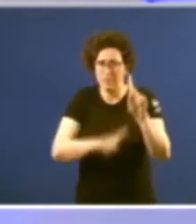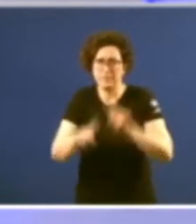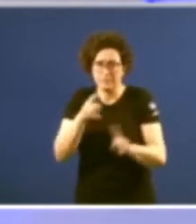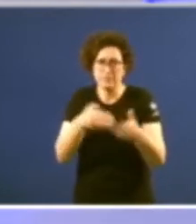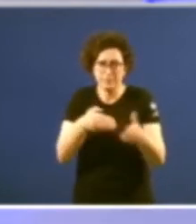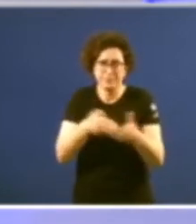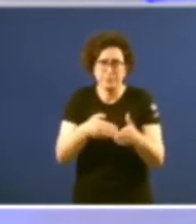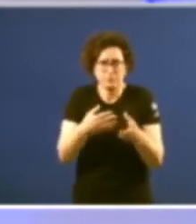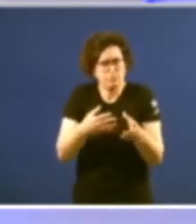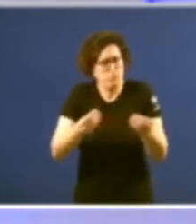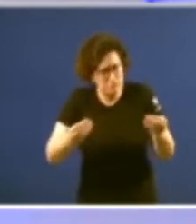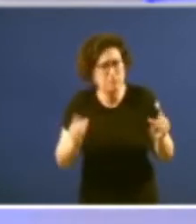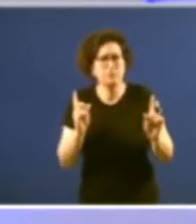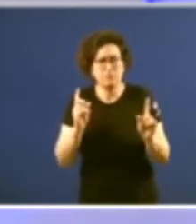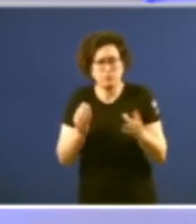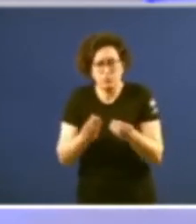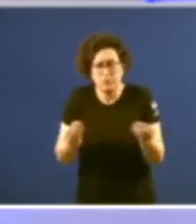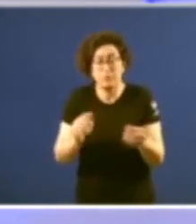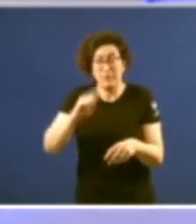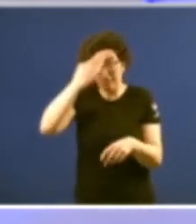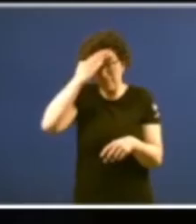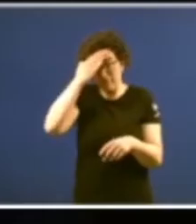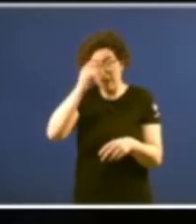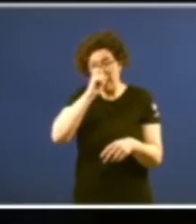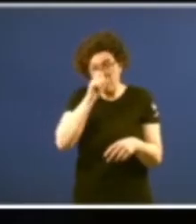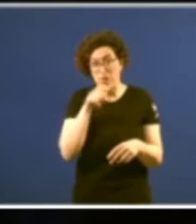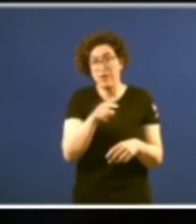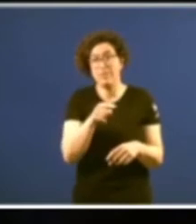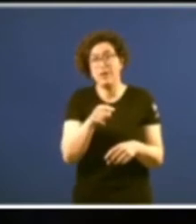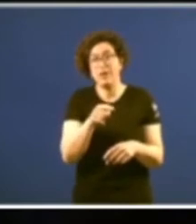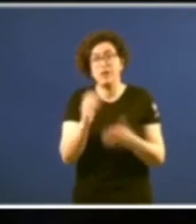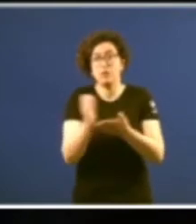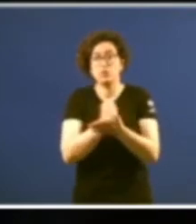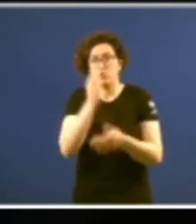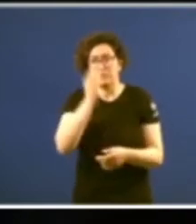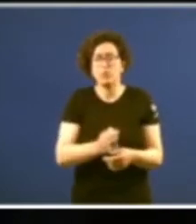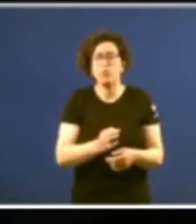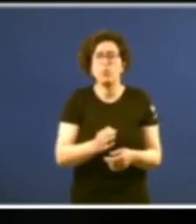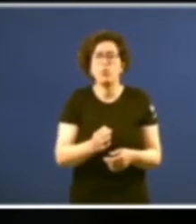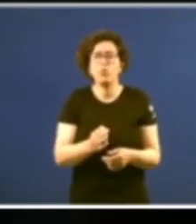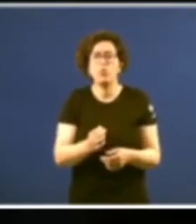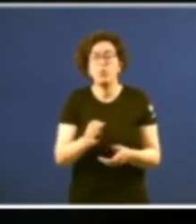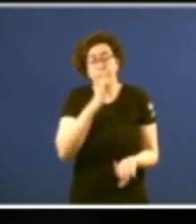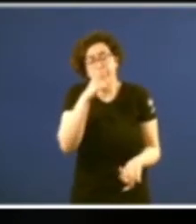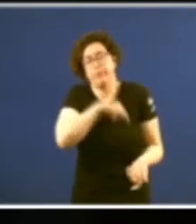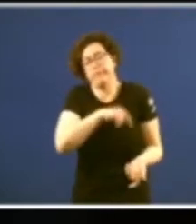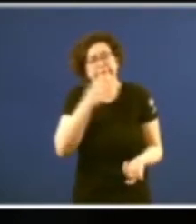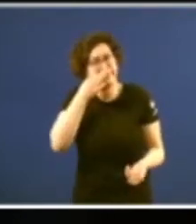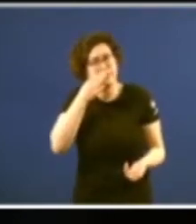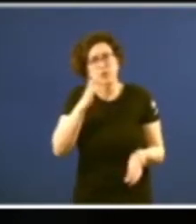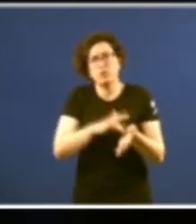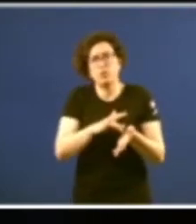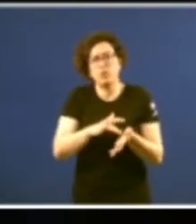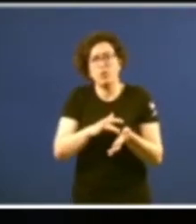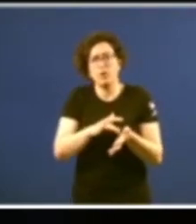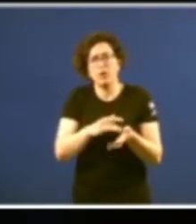moites a dificultades principal recordaremos todos seguramente senón por vivirlo directamente pola